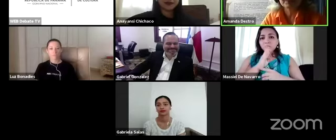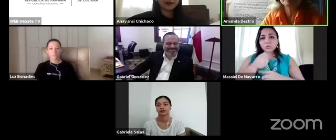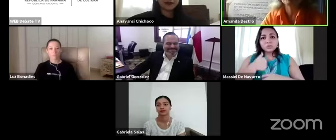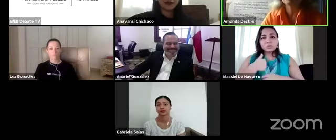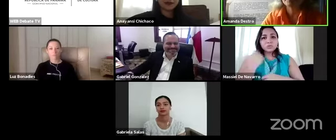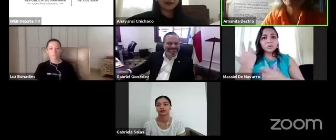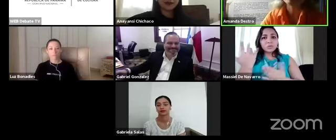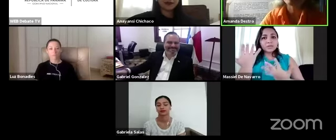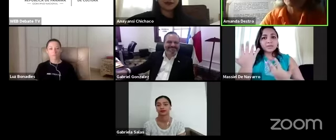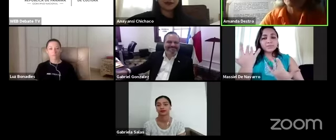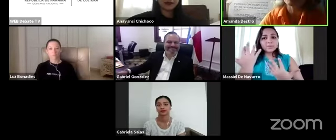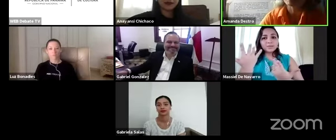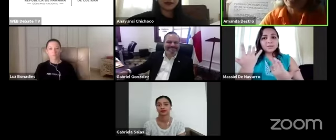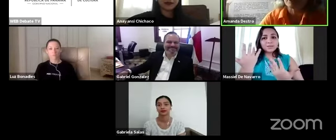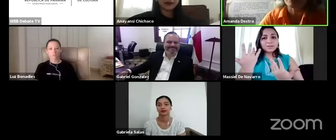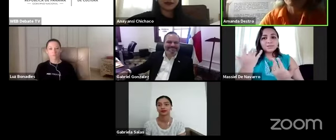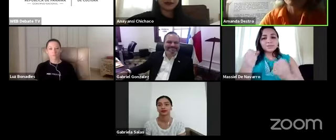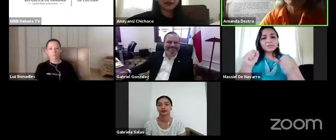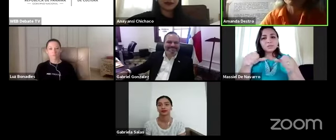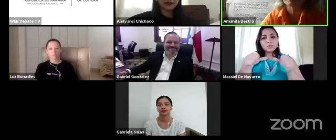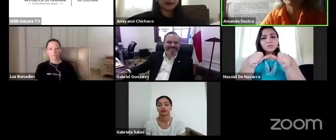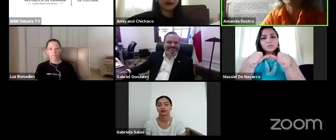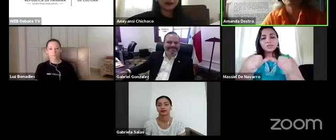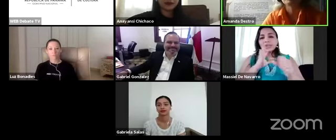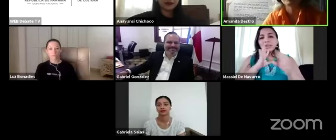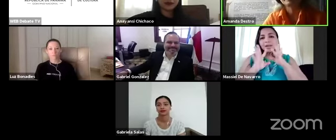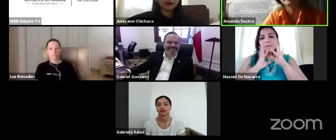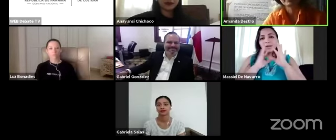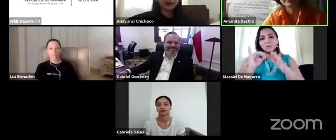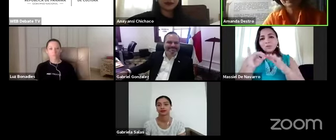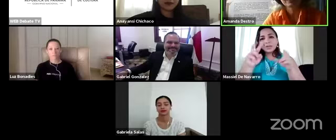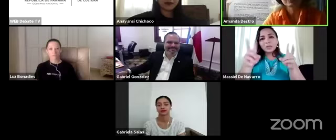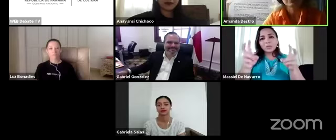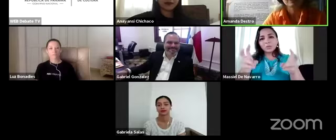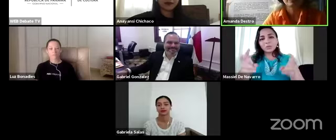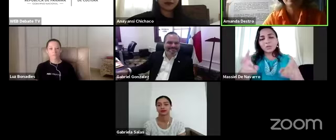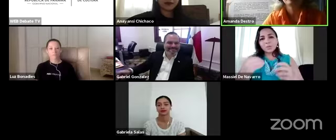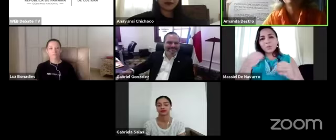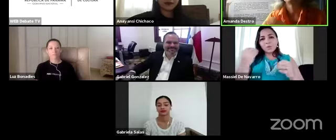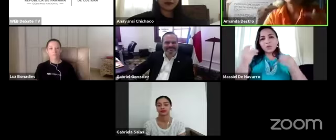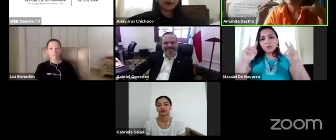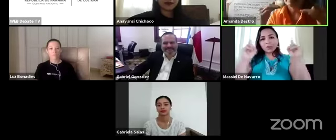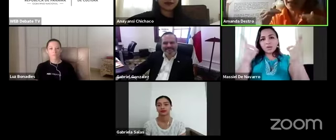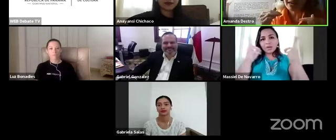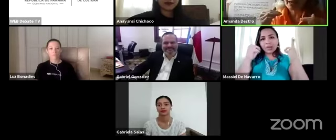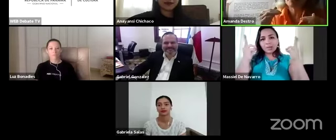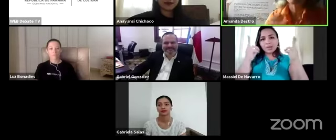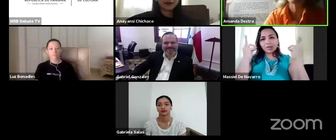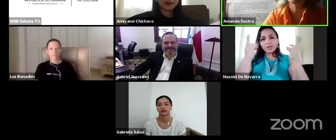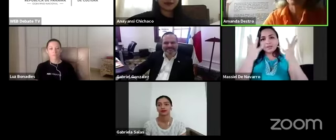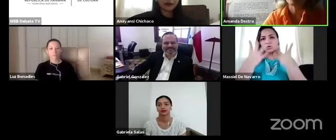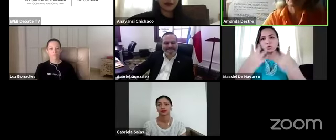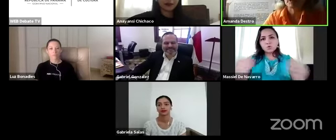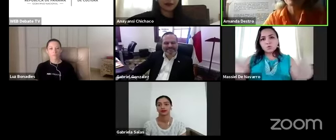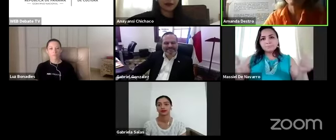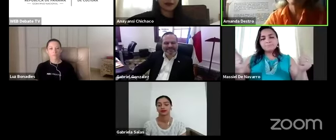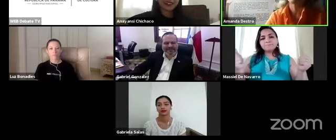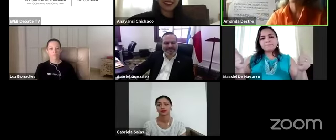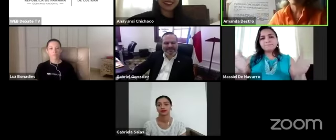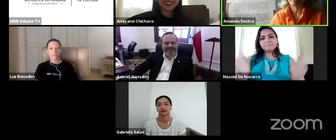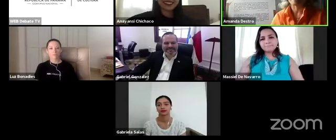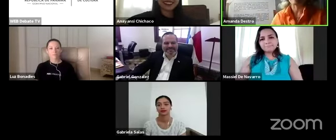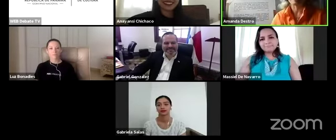se pueda seguir conversando de estos temas cuando esta emergencia social baje un poquito de nivel